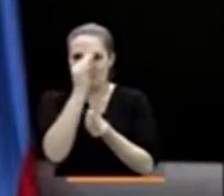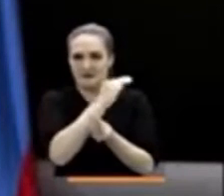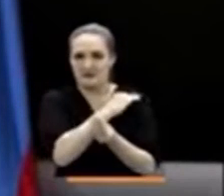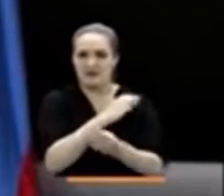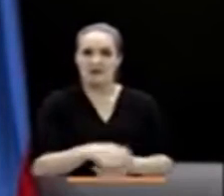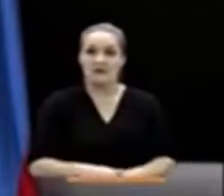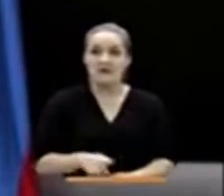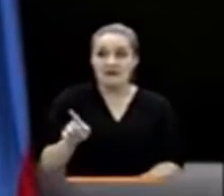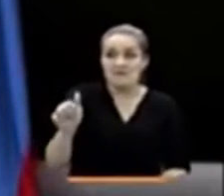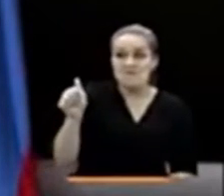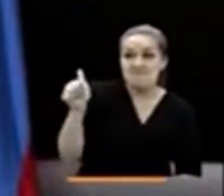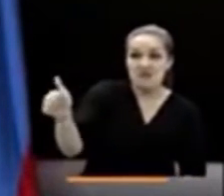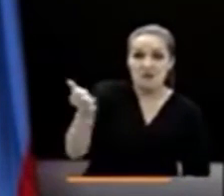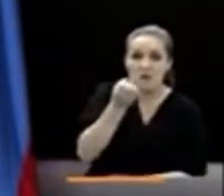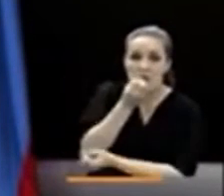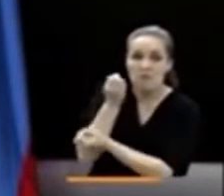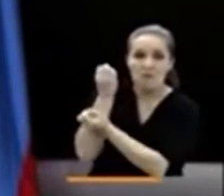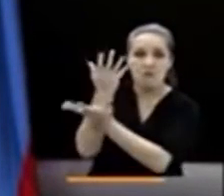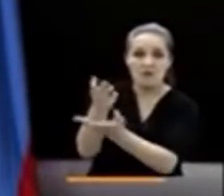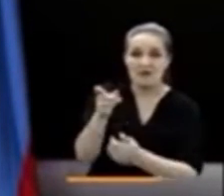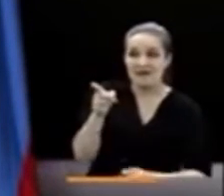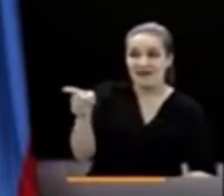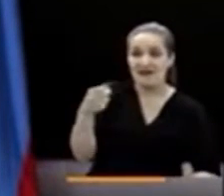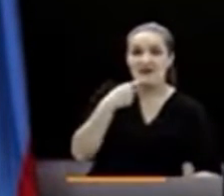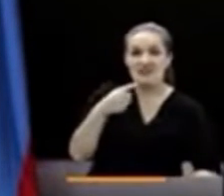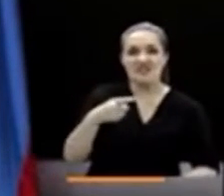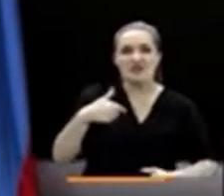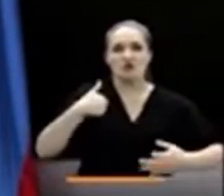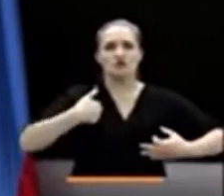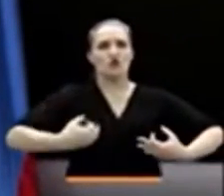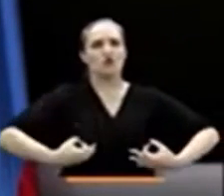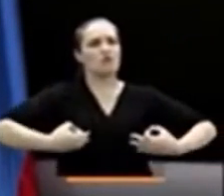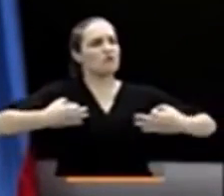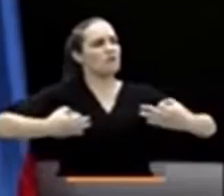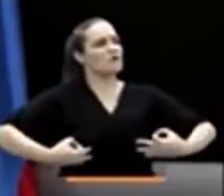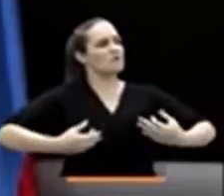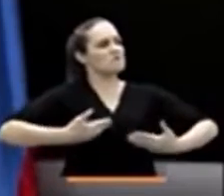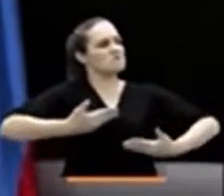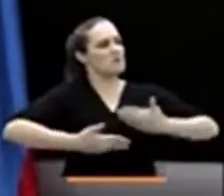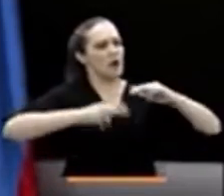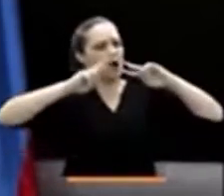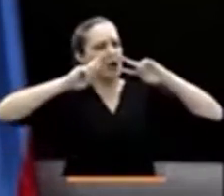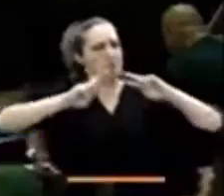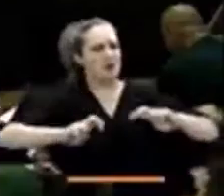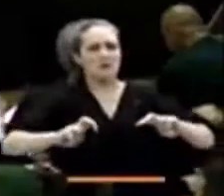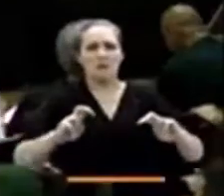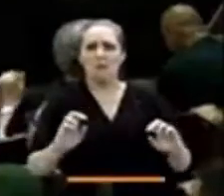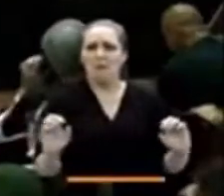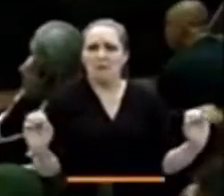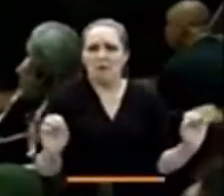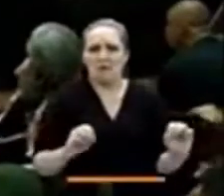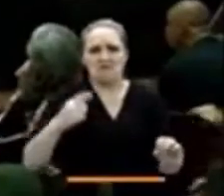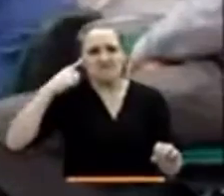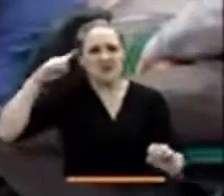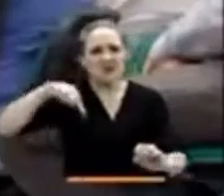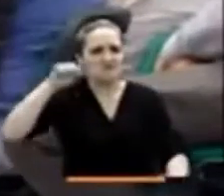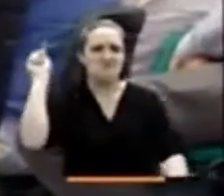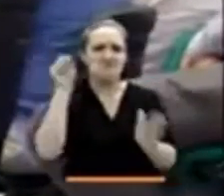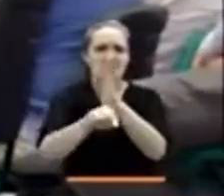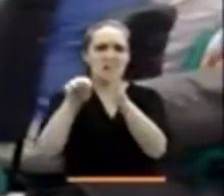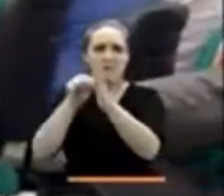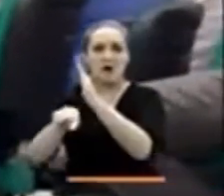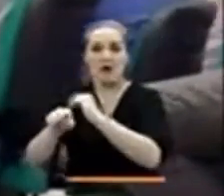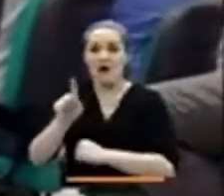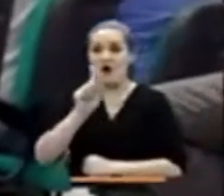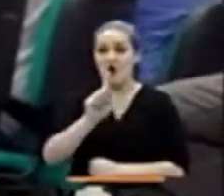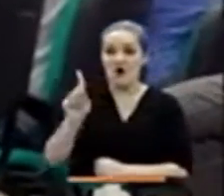reconoció en concreto que incumplió el deber de investigar tras conocer las denuncias. Los 11 imputados por crímenes